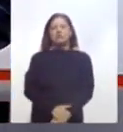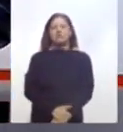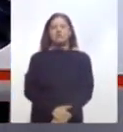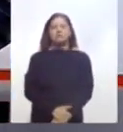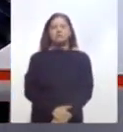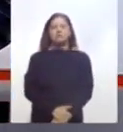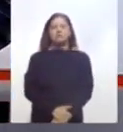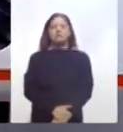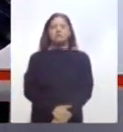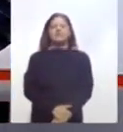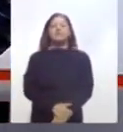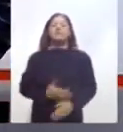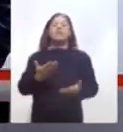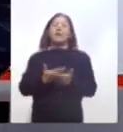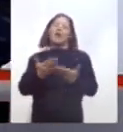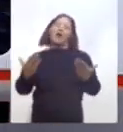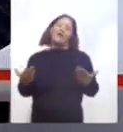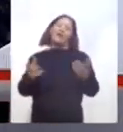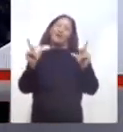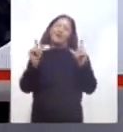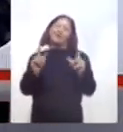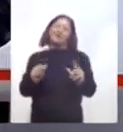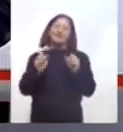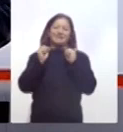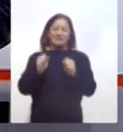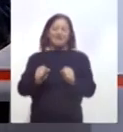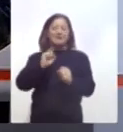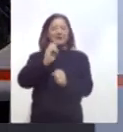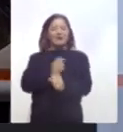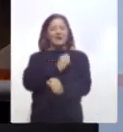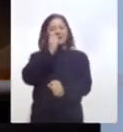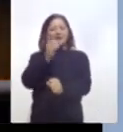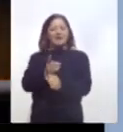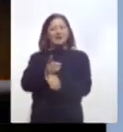Y ahora vamos con las breves de la seguridad en Tlaxcala.